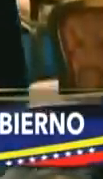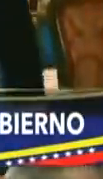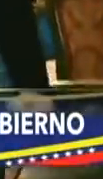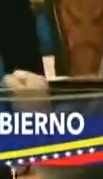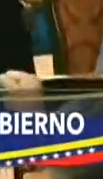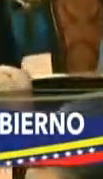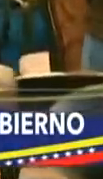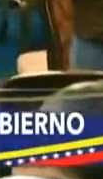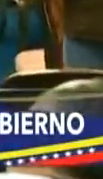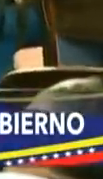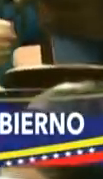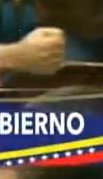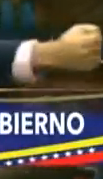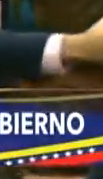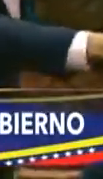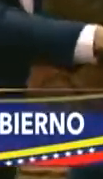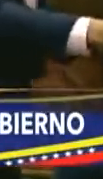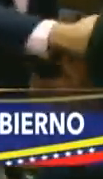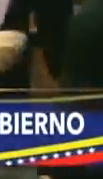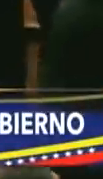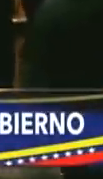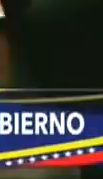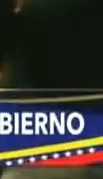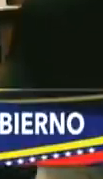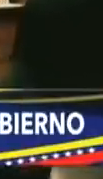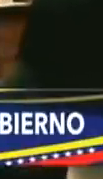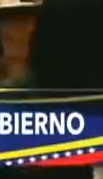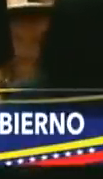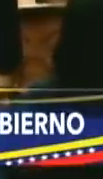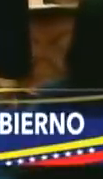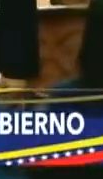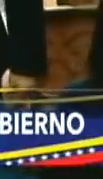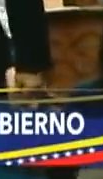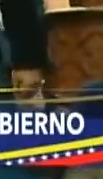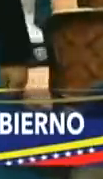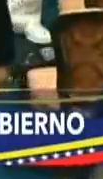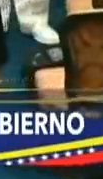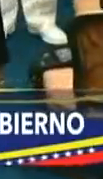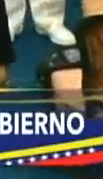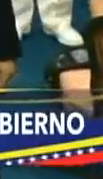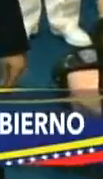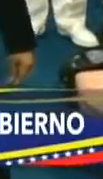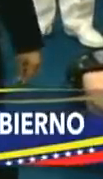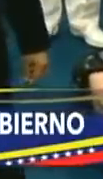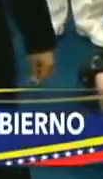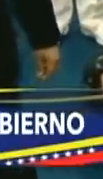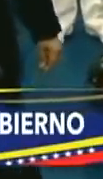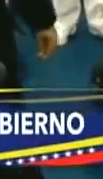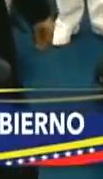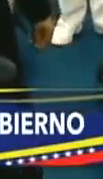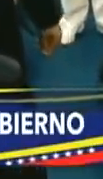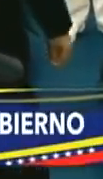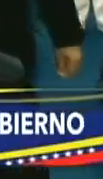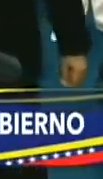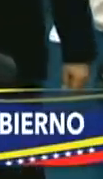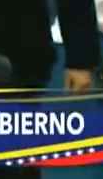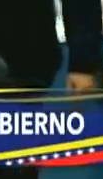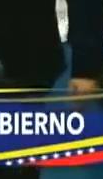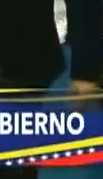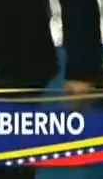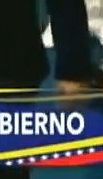Allí saluda también a los gobernadores de Táchira, así como también de Sucre, de Huarico,